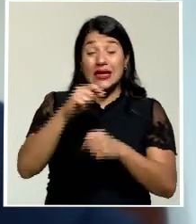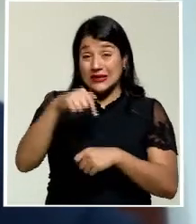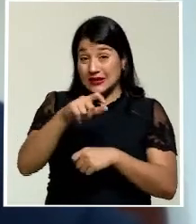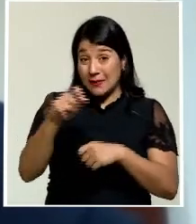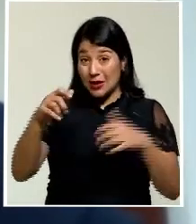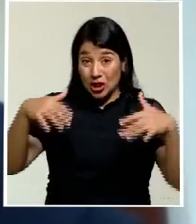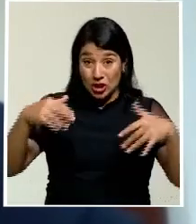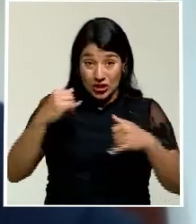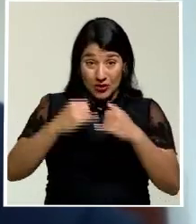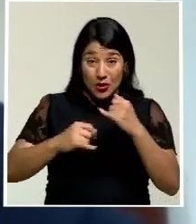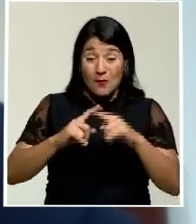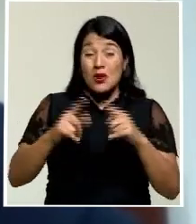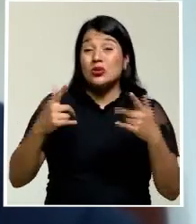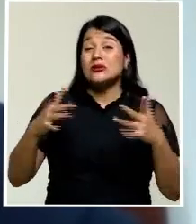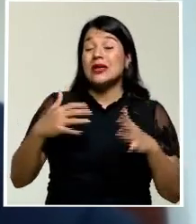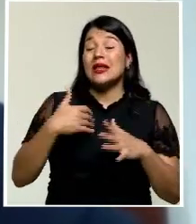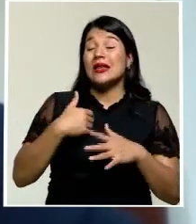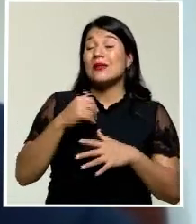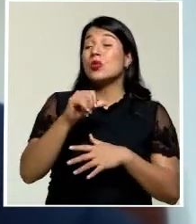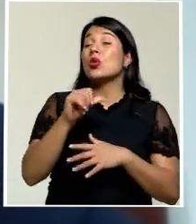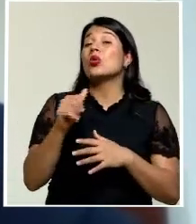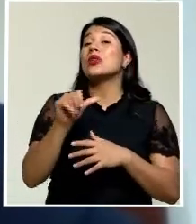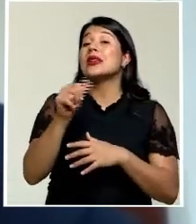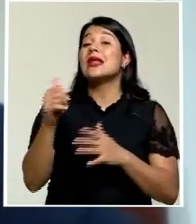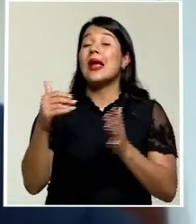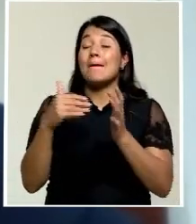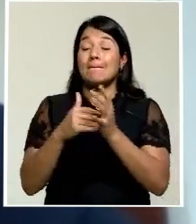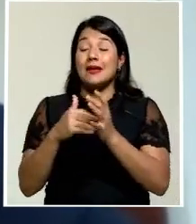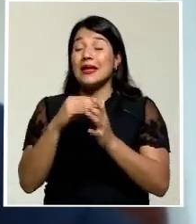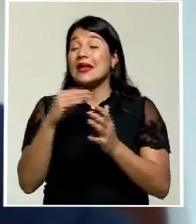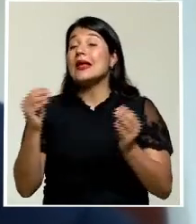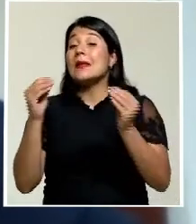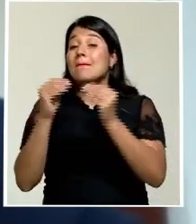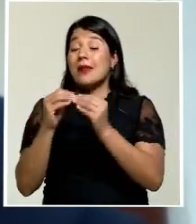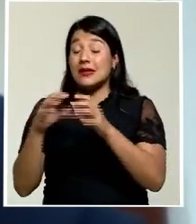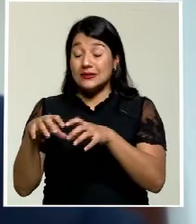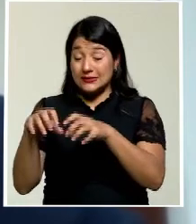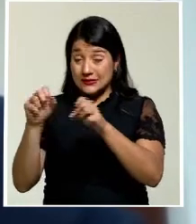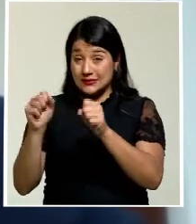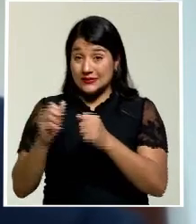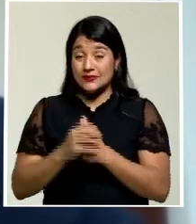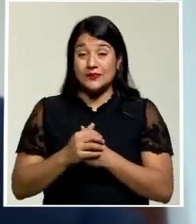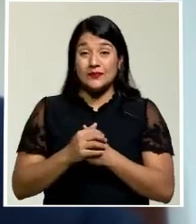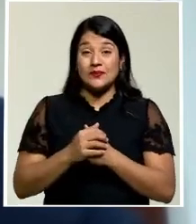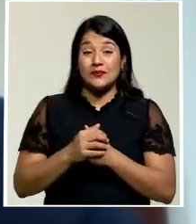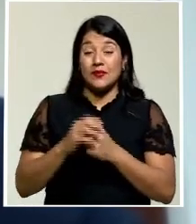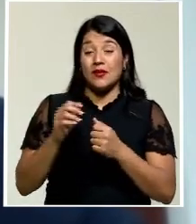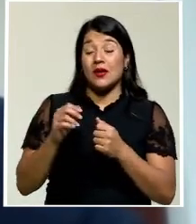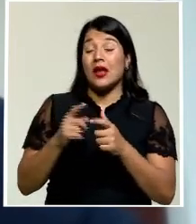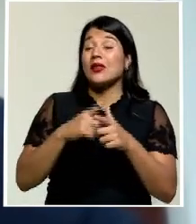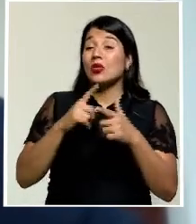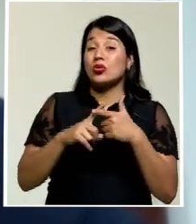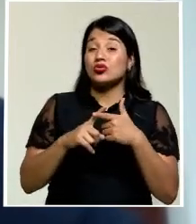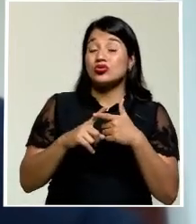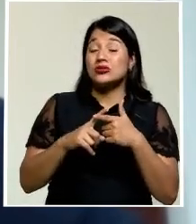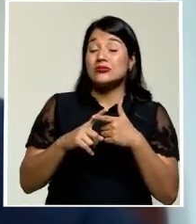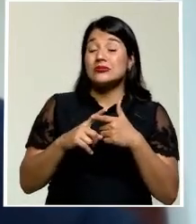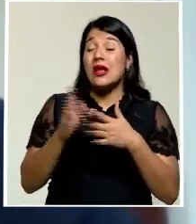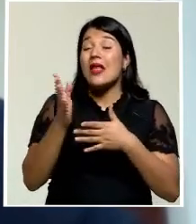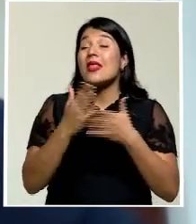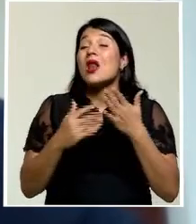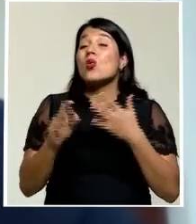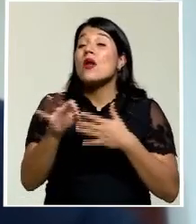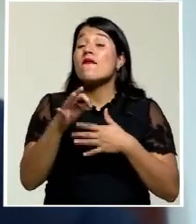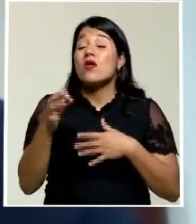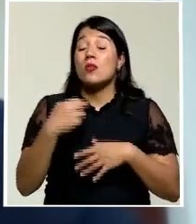llevamos más de 10.000 citas en ese sentido. Entonces, de alguna forma, nuestro